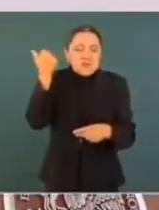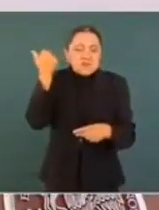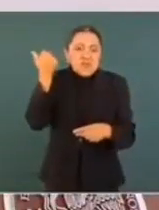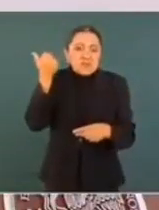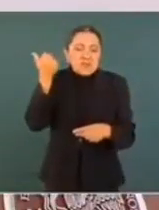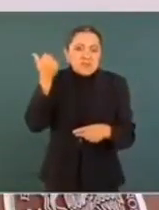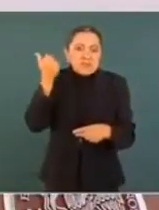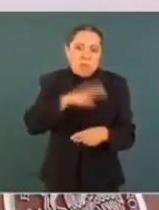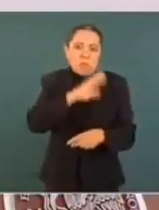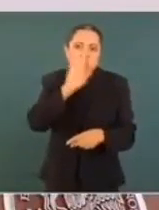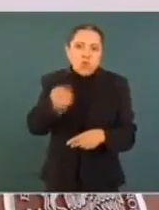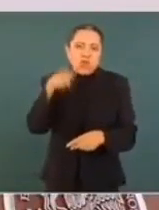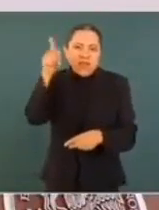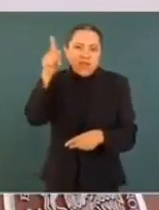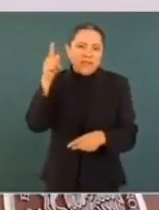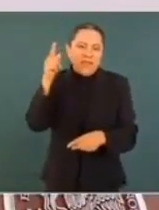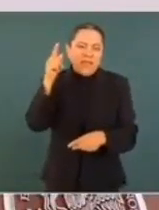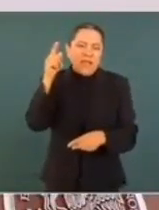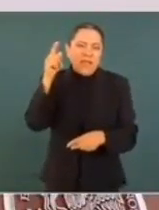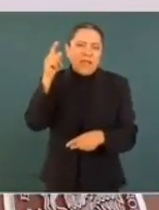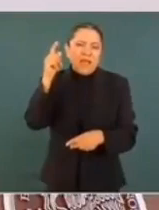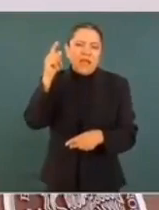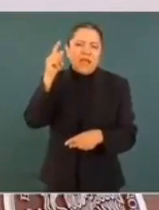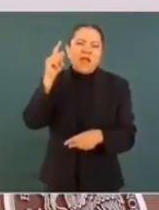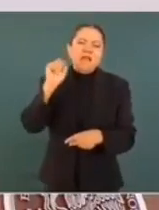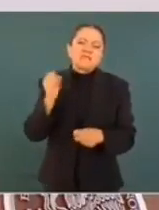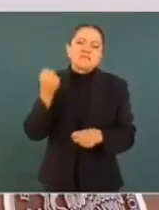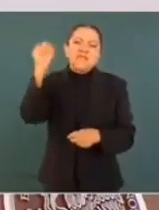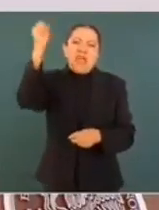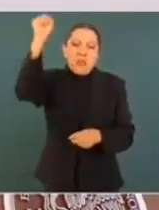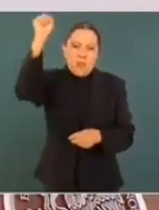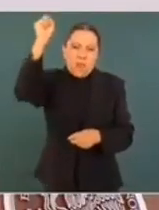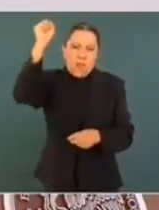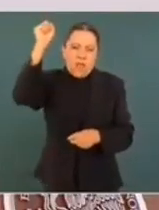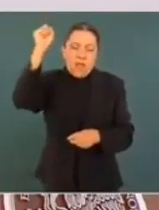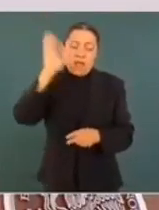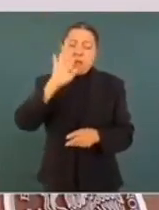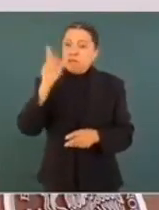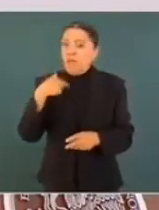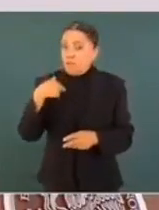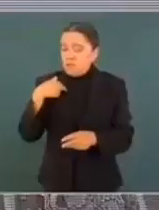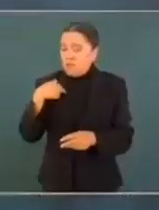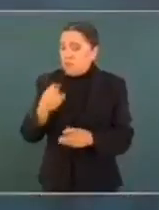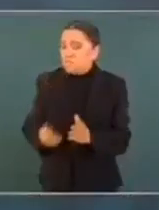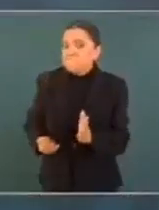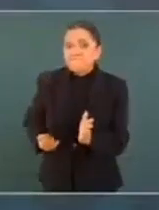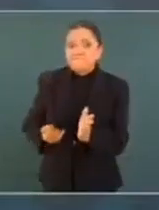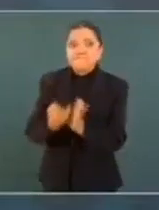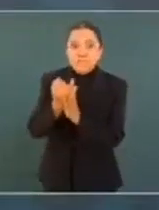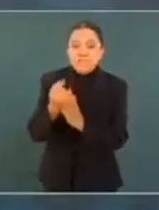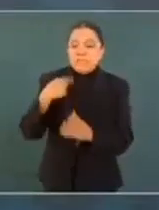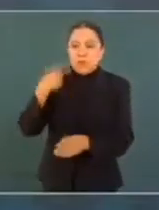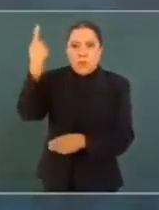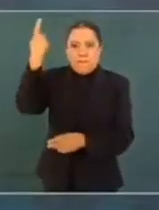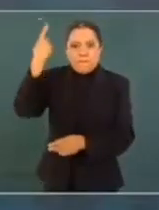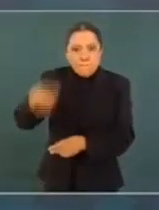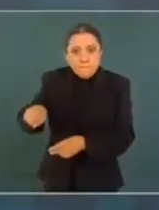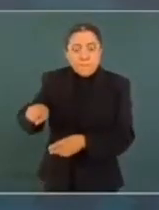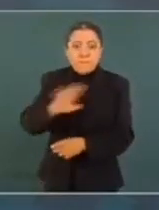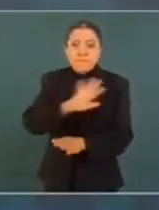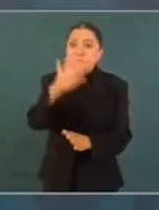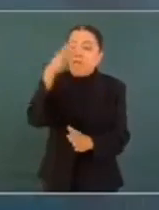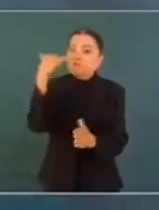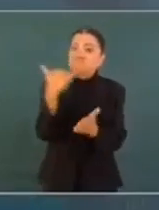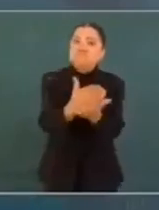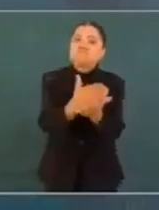Culiacán, Sinaloa, y se tomó la decisión, yo ordené que se